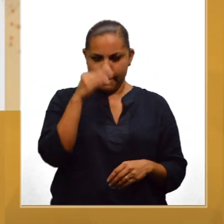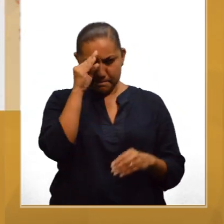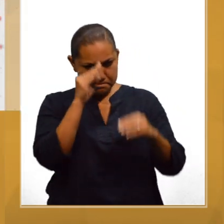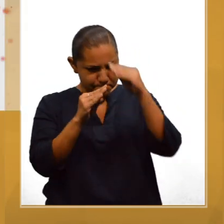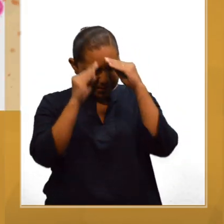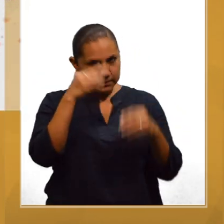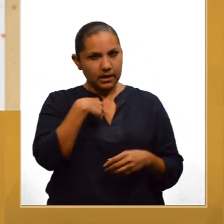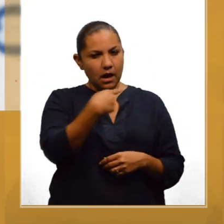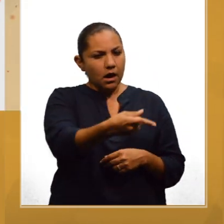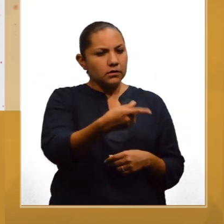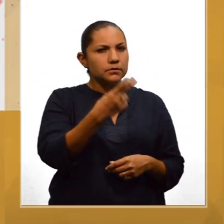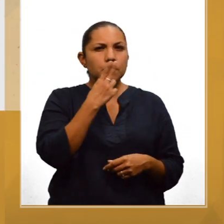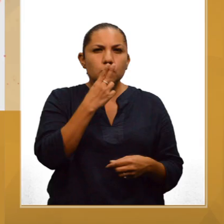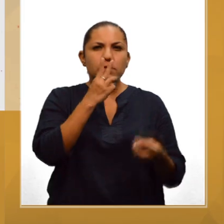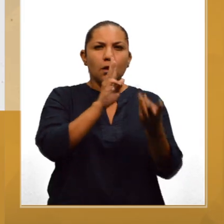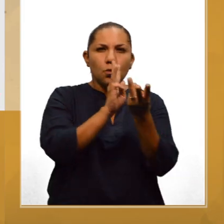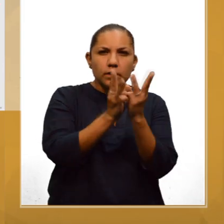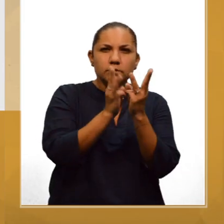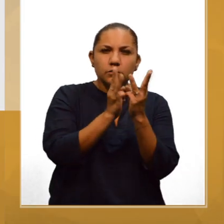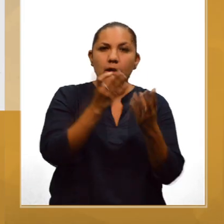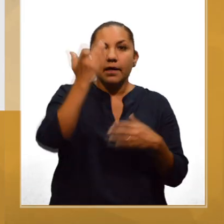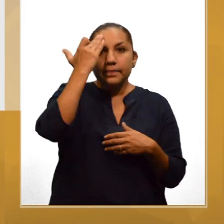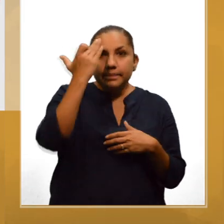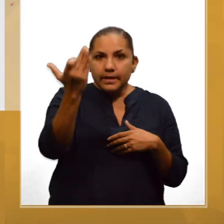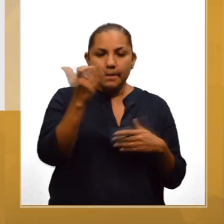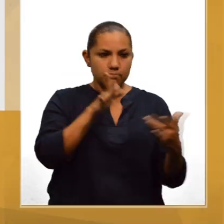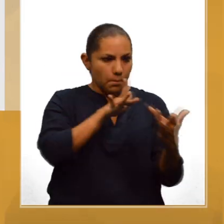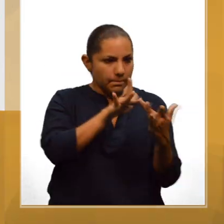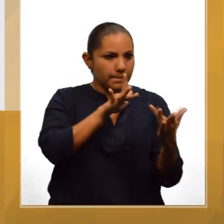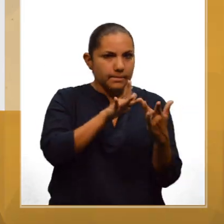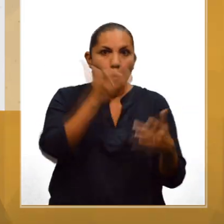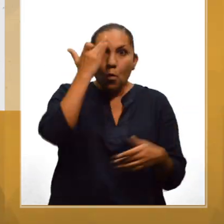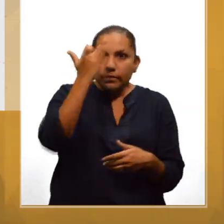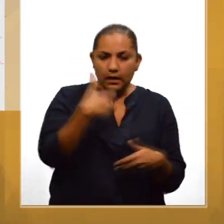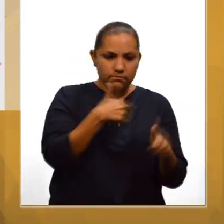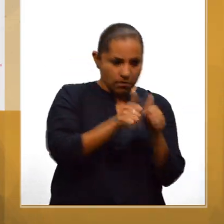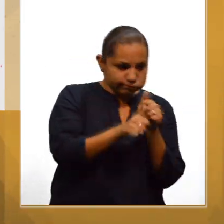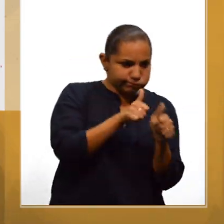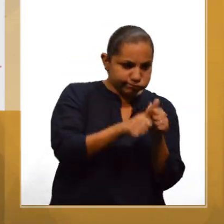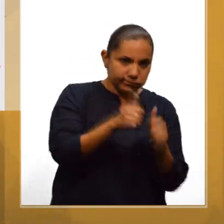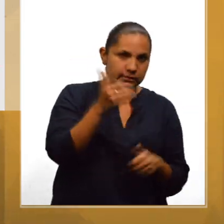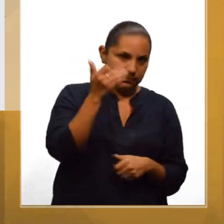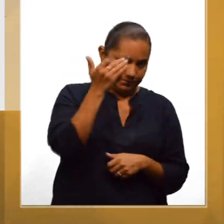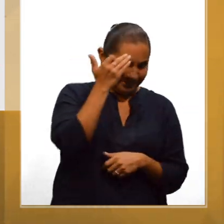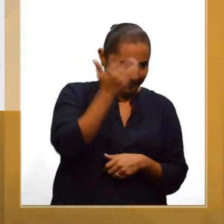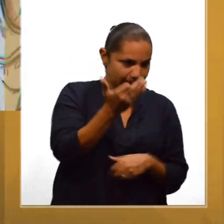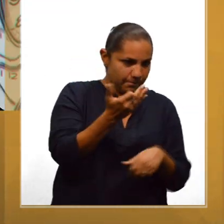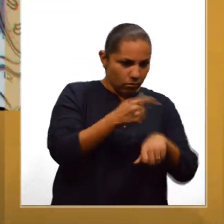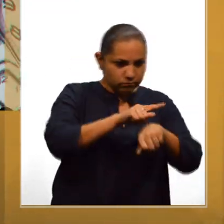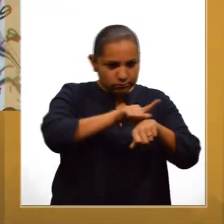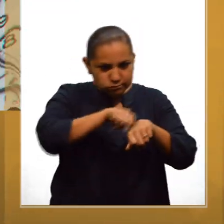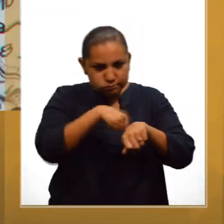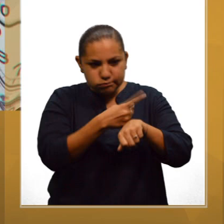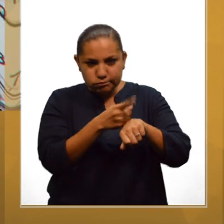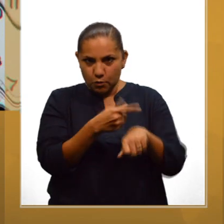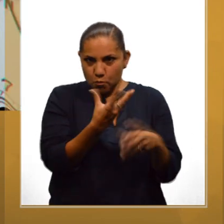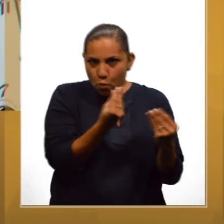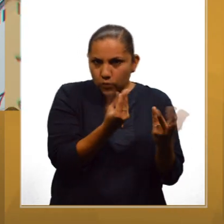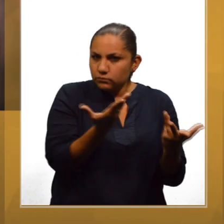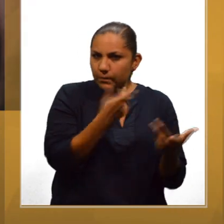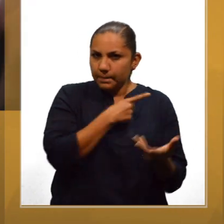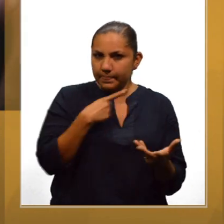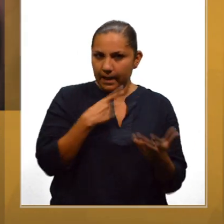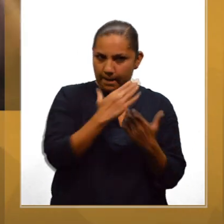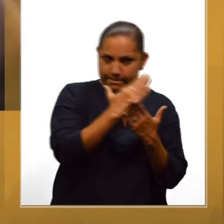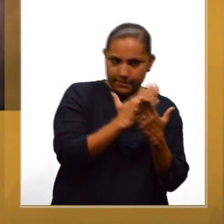reflexionar sobre nuestros hábitos en relación con el uso de las redes sociales, evaluar el tiempo que pasamos conectados a los teléfonos y en